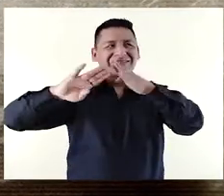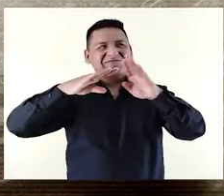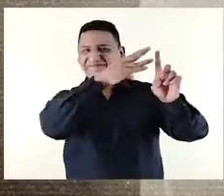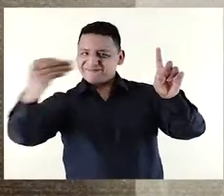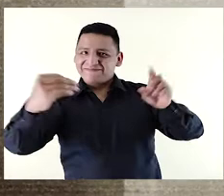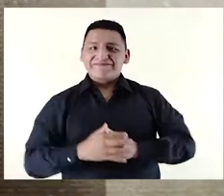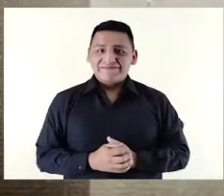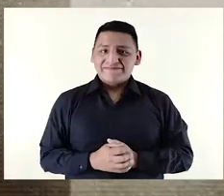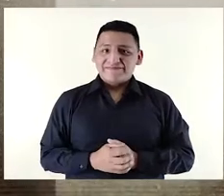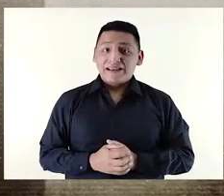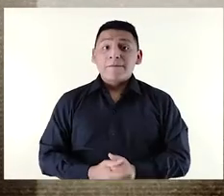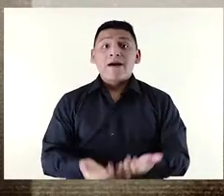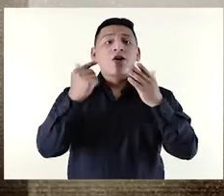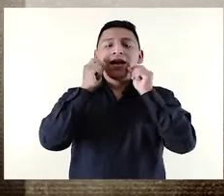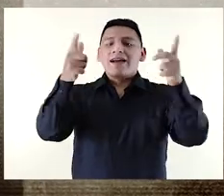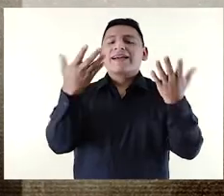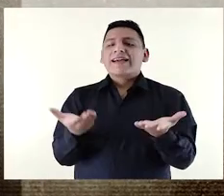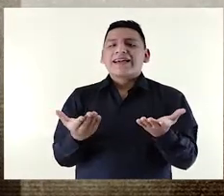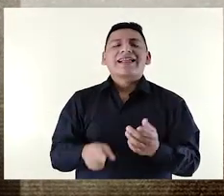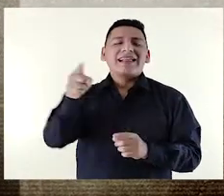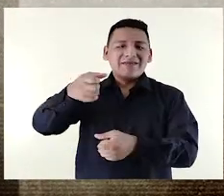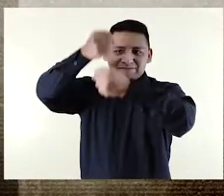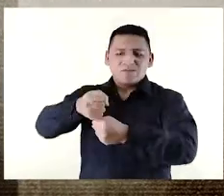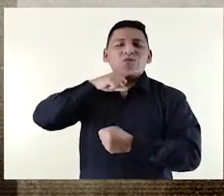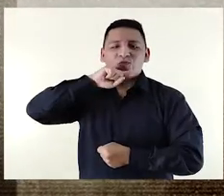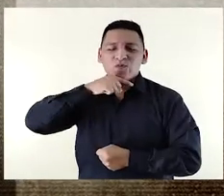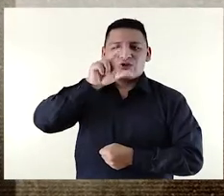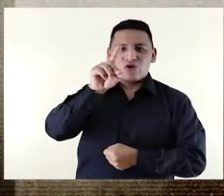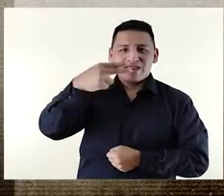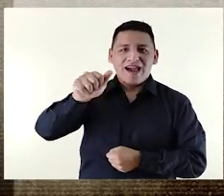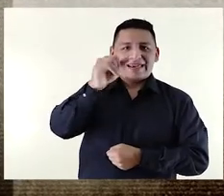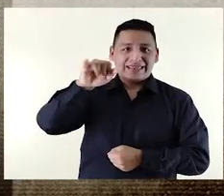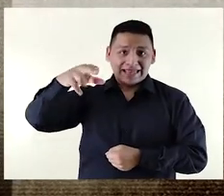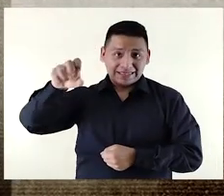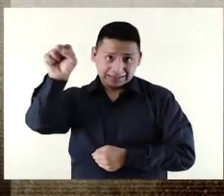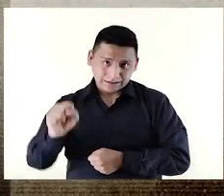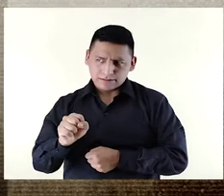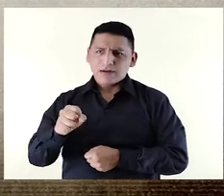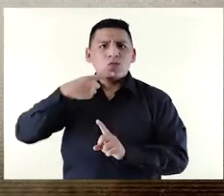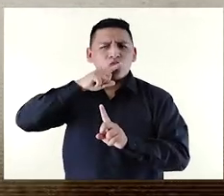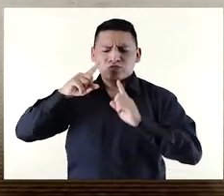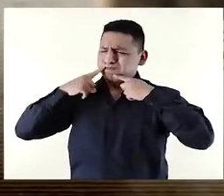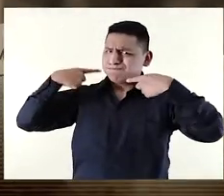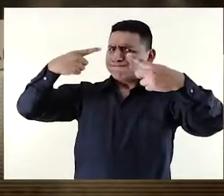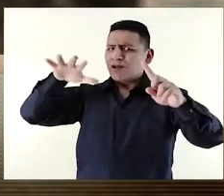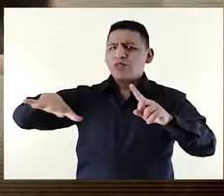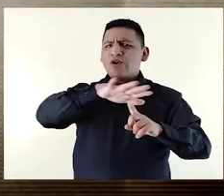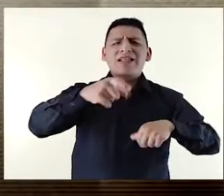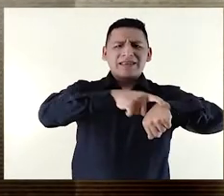ese estilo en la ciudad. Mención aparte para la fundadora del monasterio, Doña Inés Muñoz de Rivera. Una mujer muy